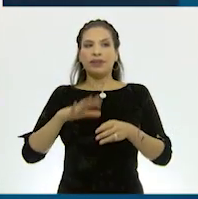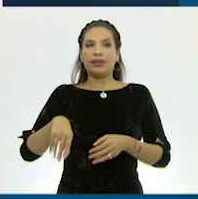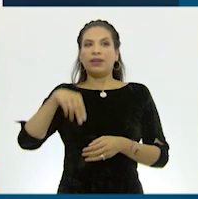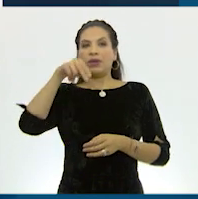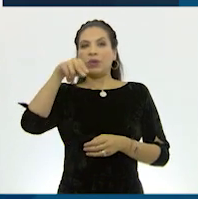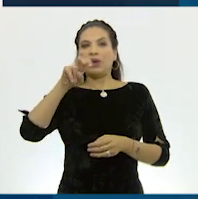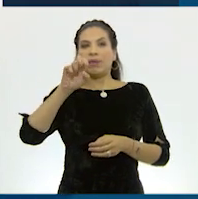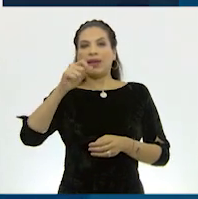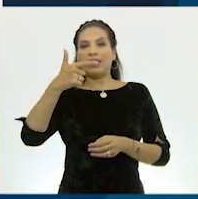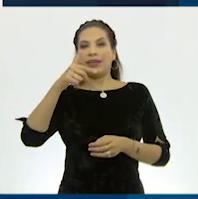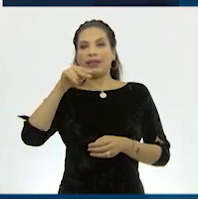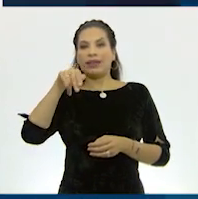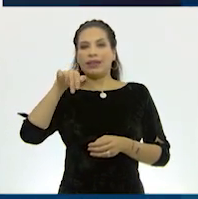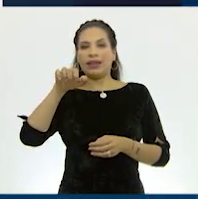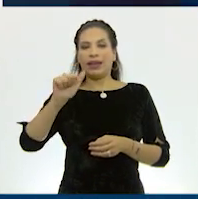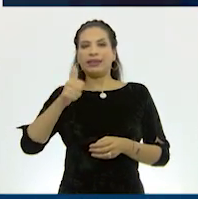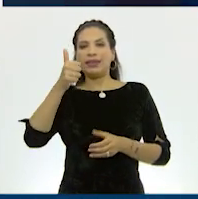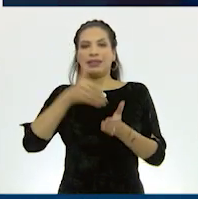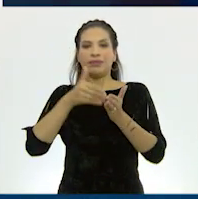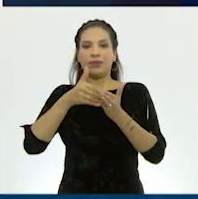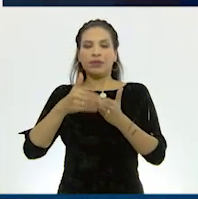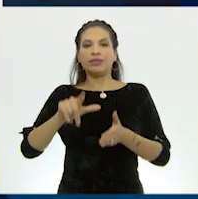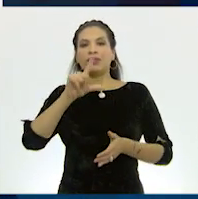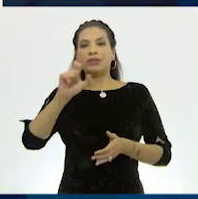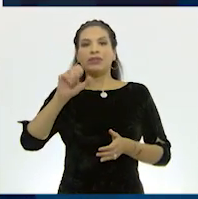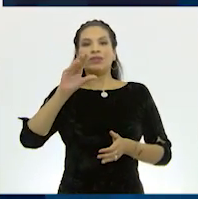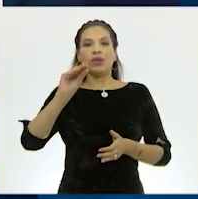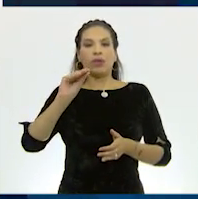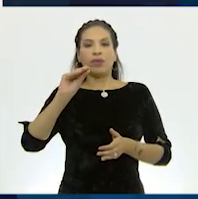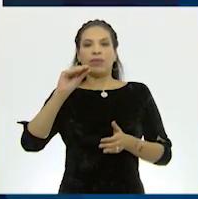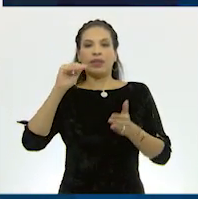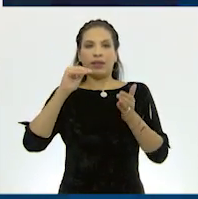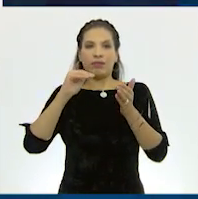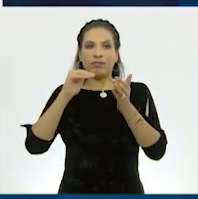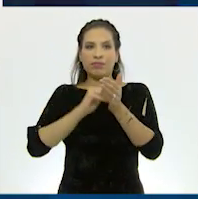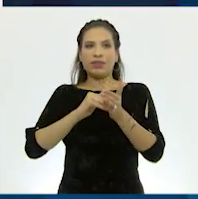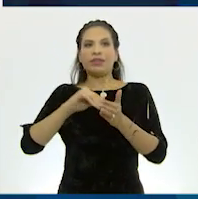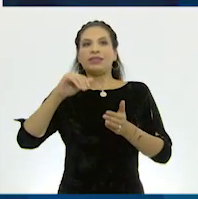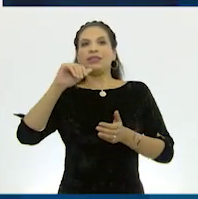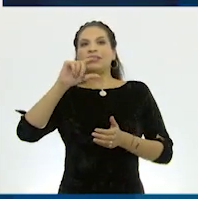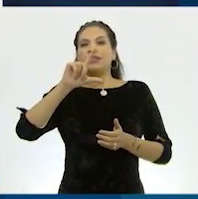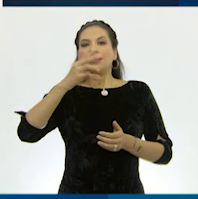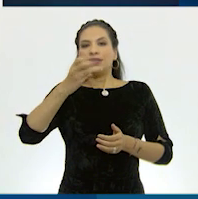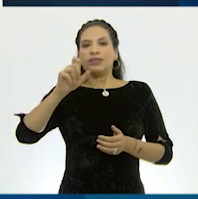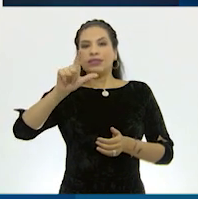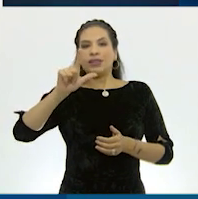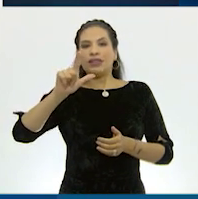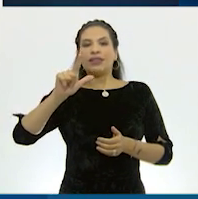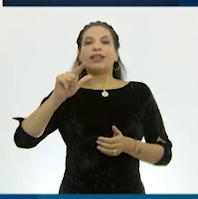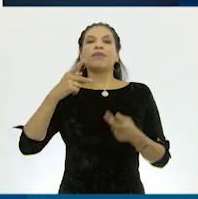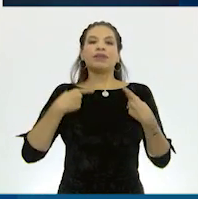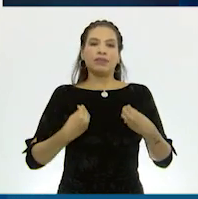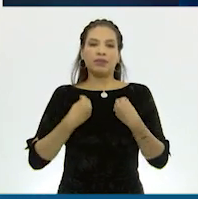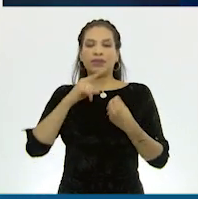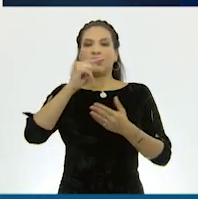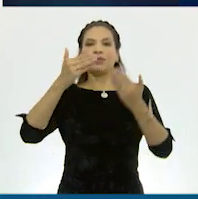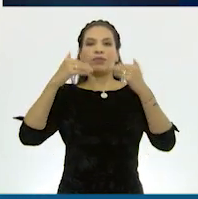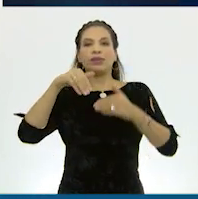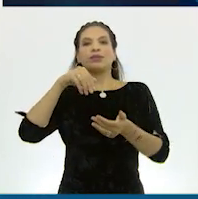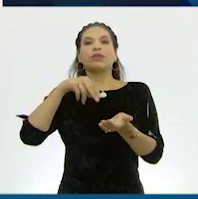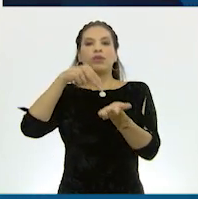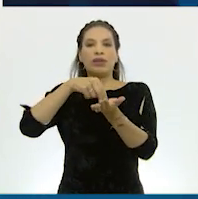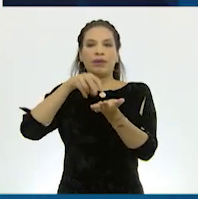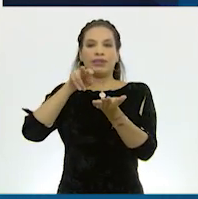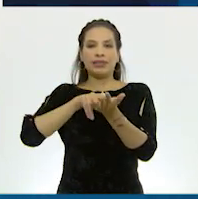Guinea, con 6.791.317 habitantes. Nueva Zelanda,